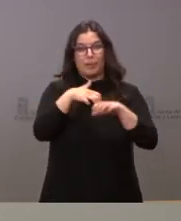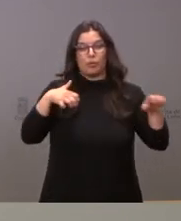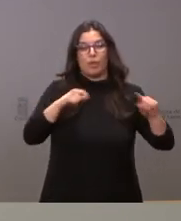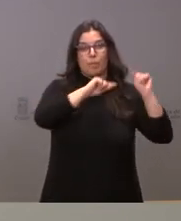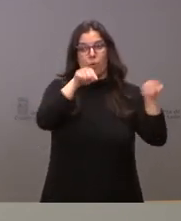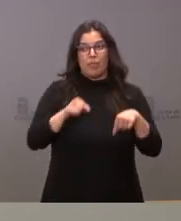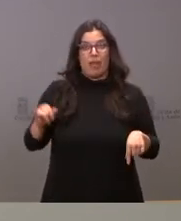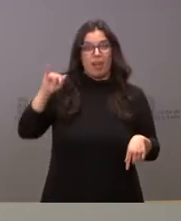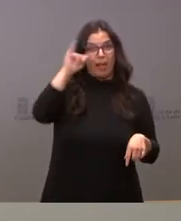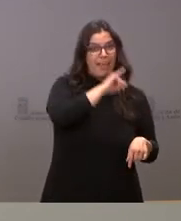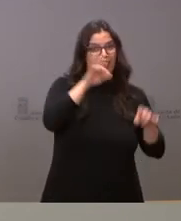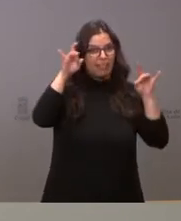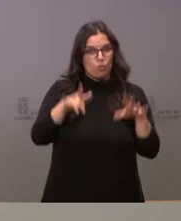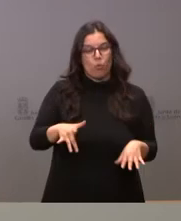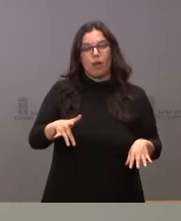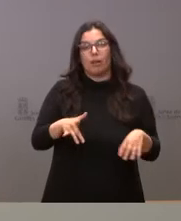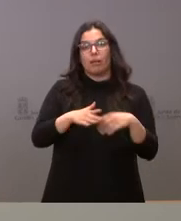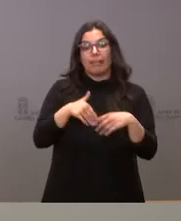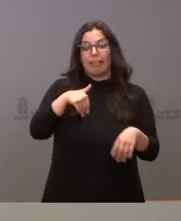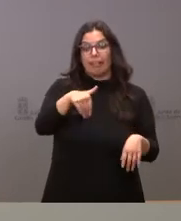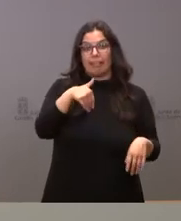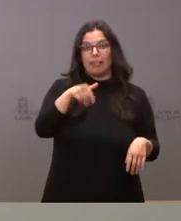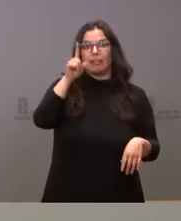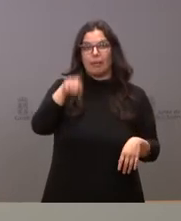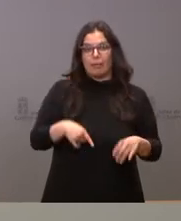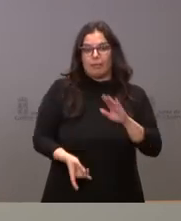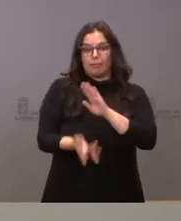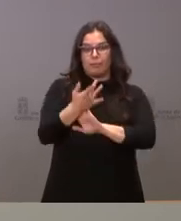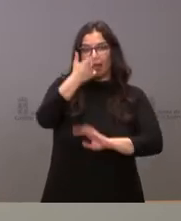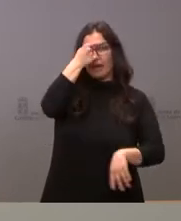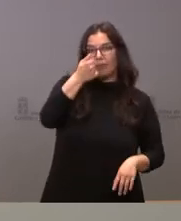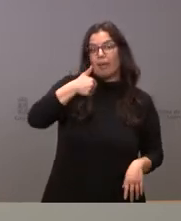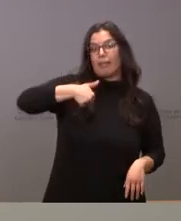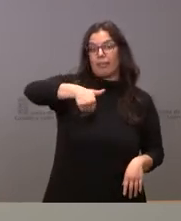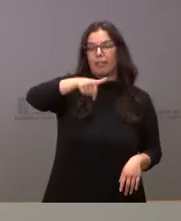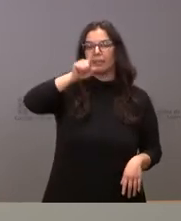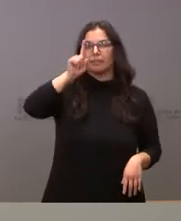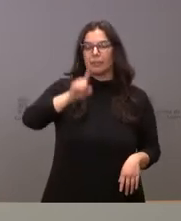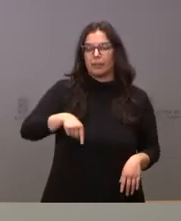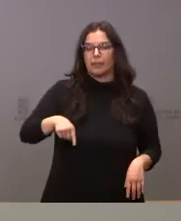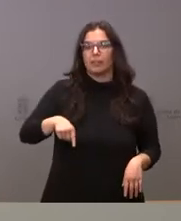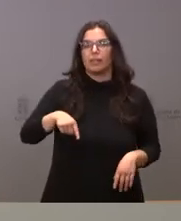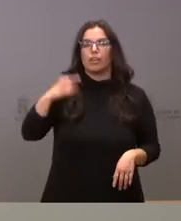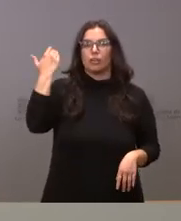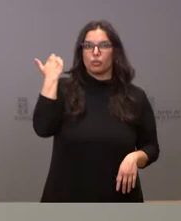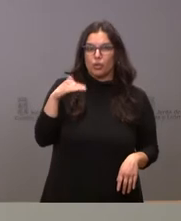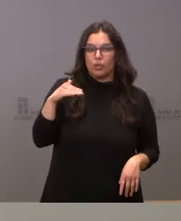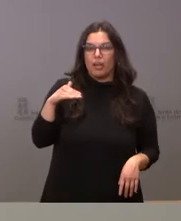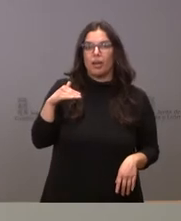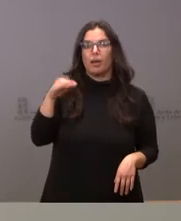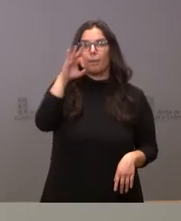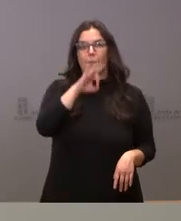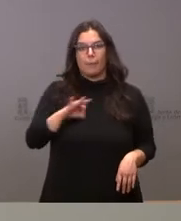la comunidad autónoma y que, con carácter inmediato, lo serán en Ávila y, próximamente, en Soria, en